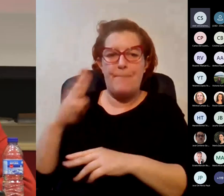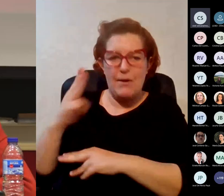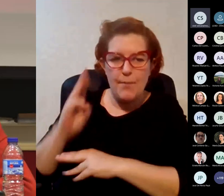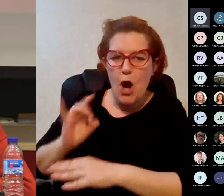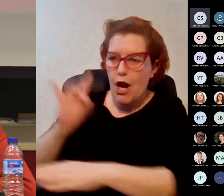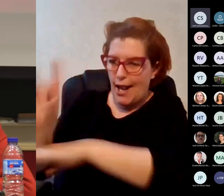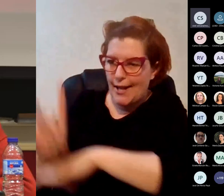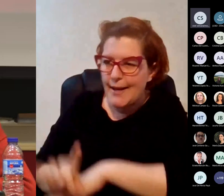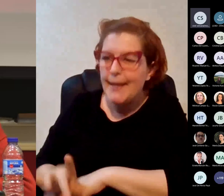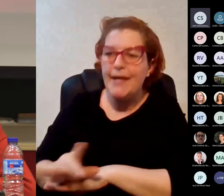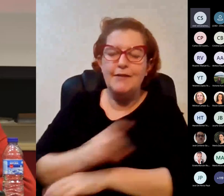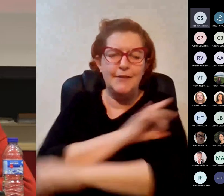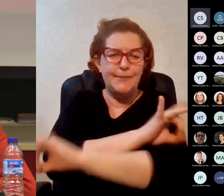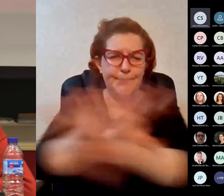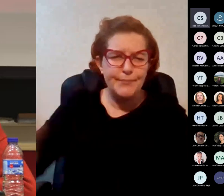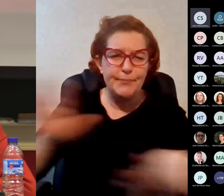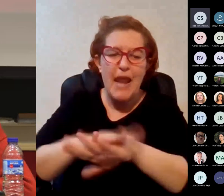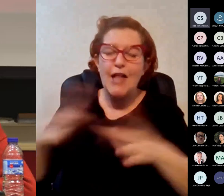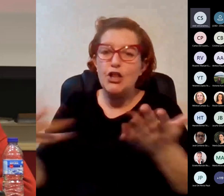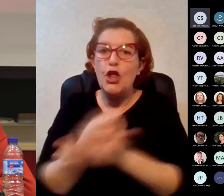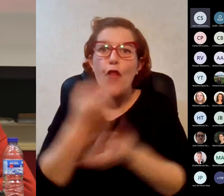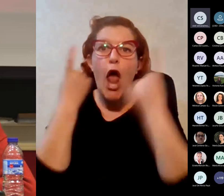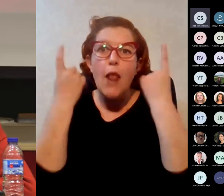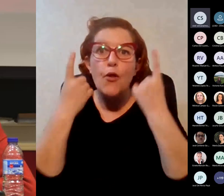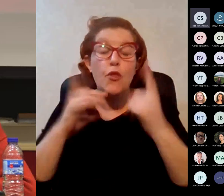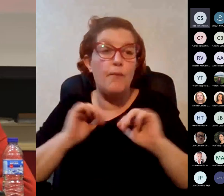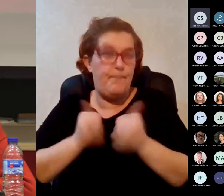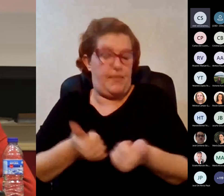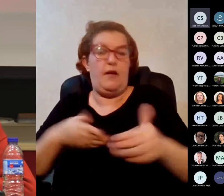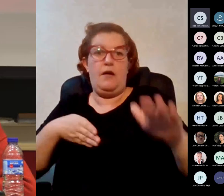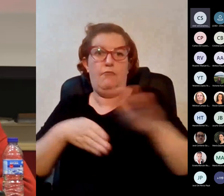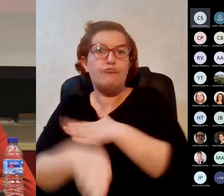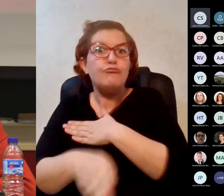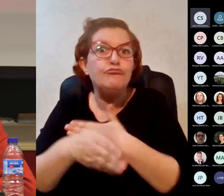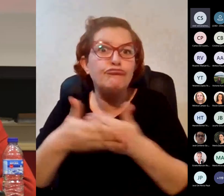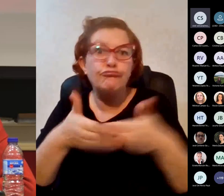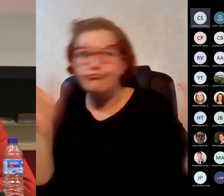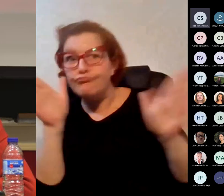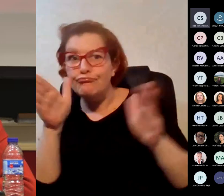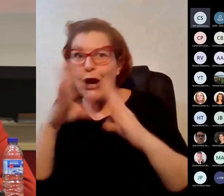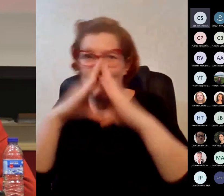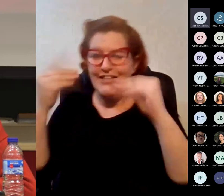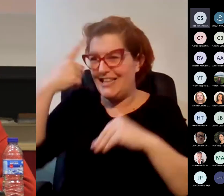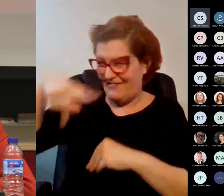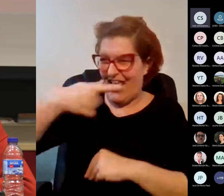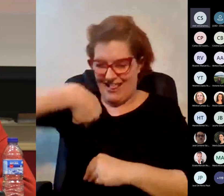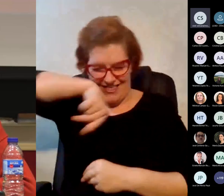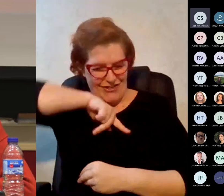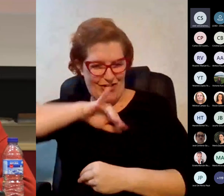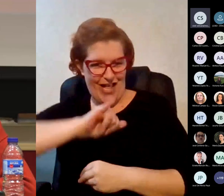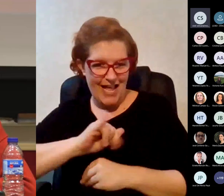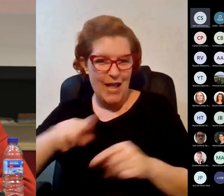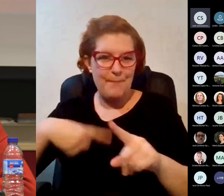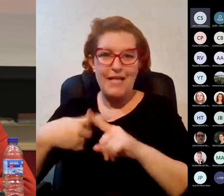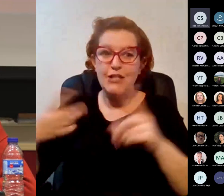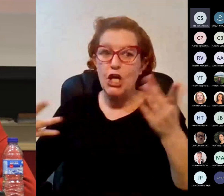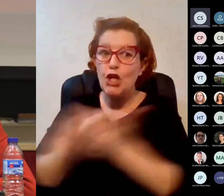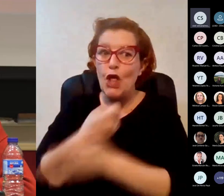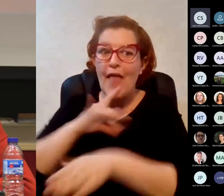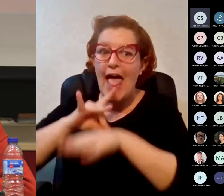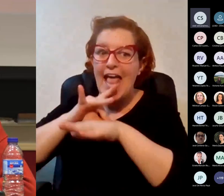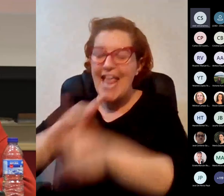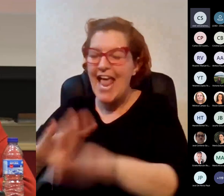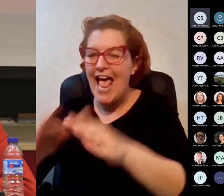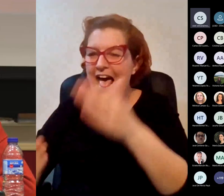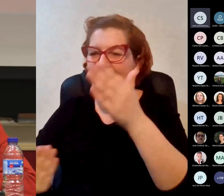o un texto para que todos los estudiantes que entran en la universidad sepan que existimos y además en todas las guías docentes de